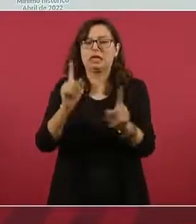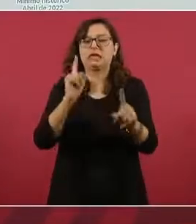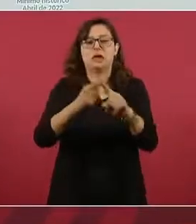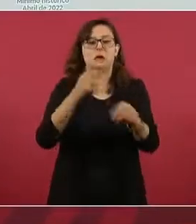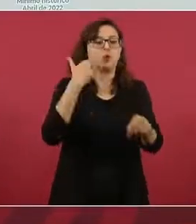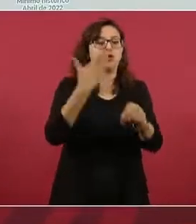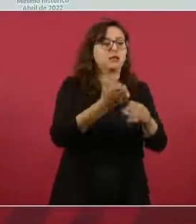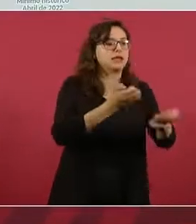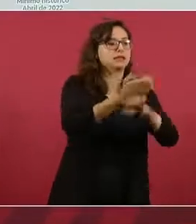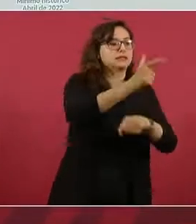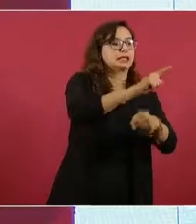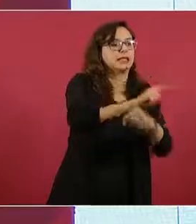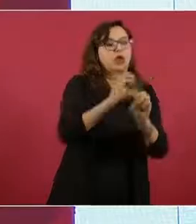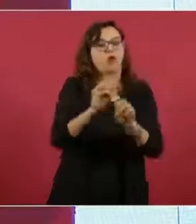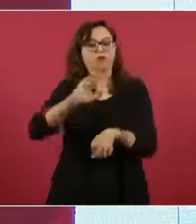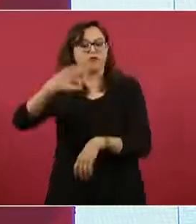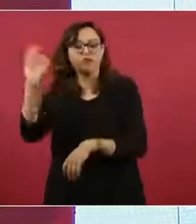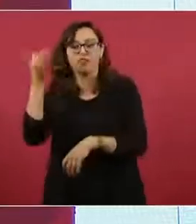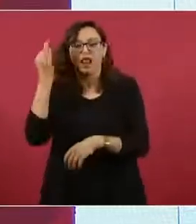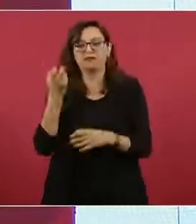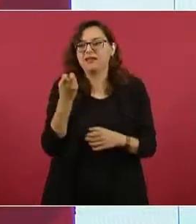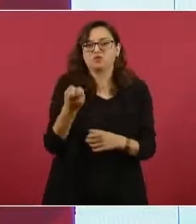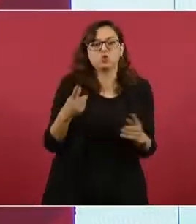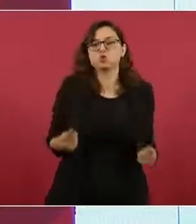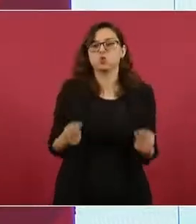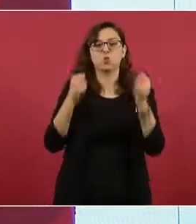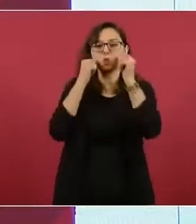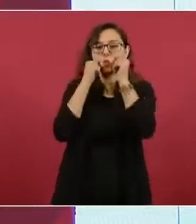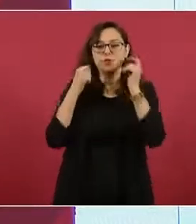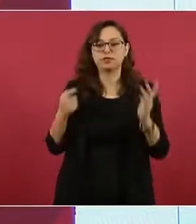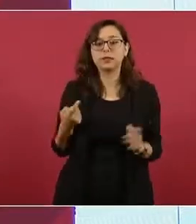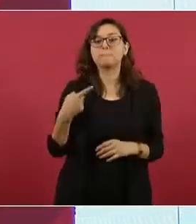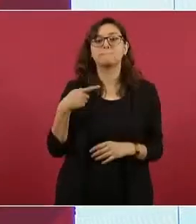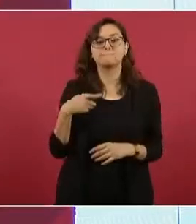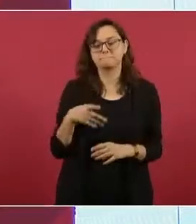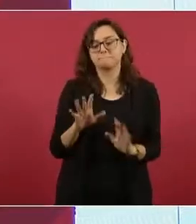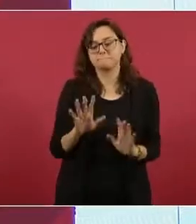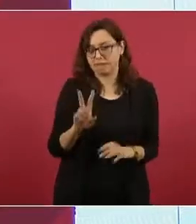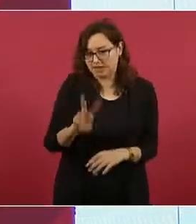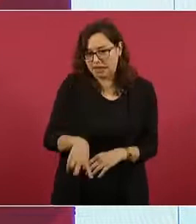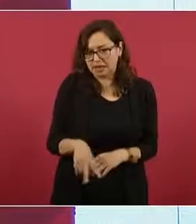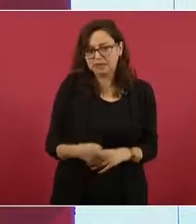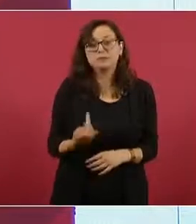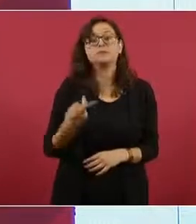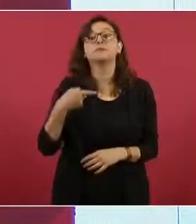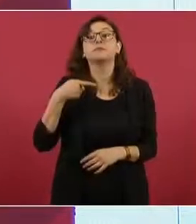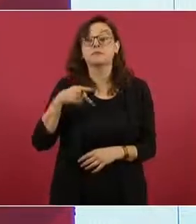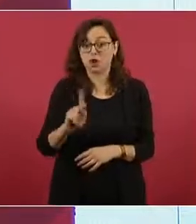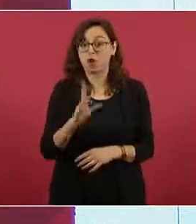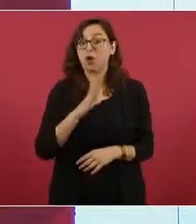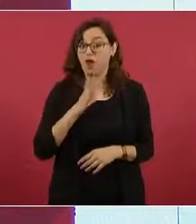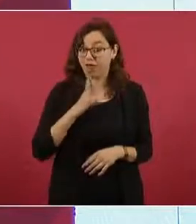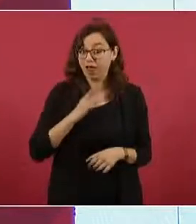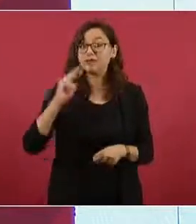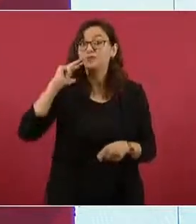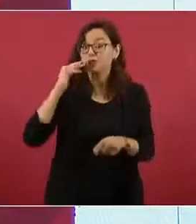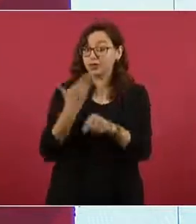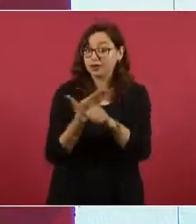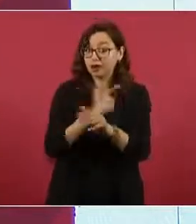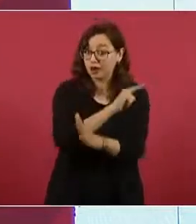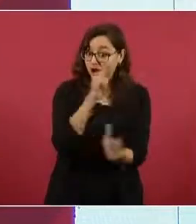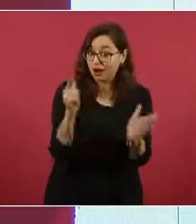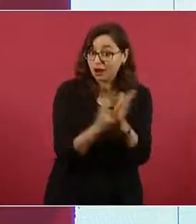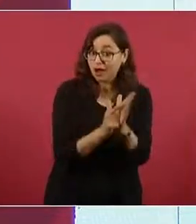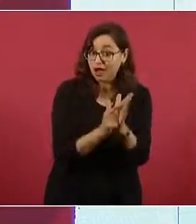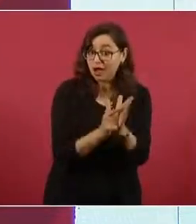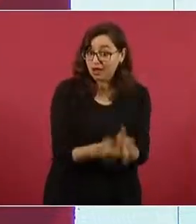común o es del fuero federal, pero vamos estrictamente a lo que es